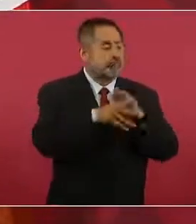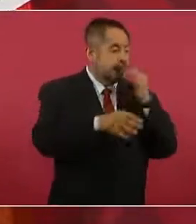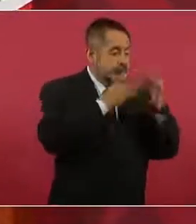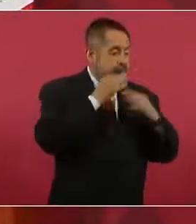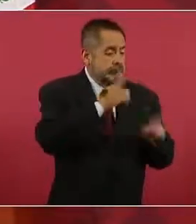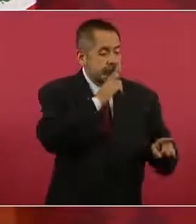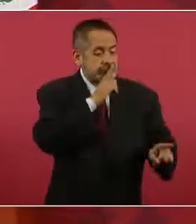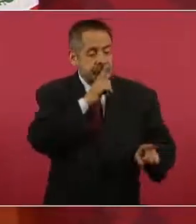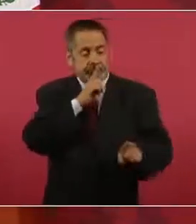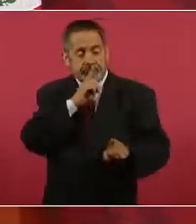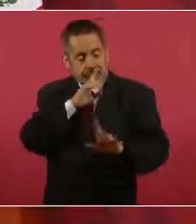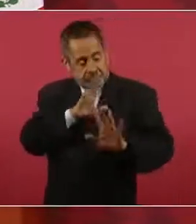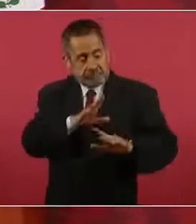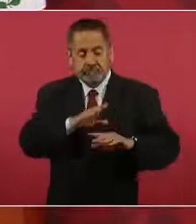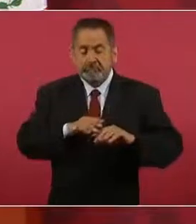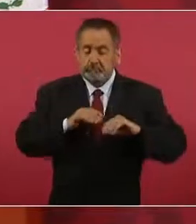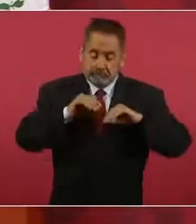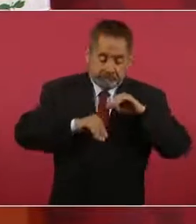información,